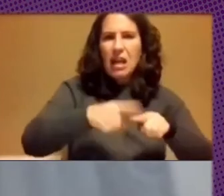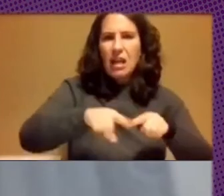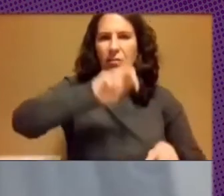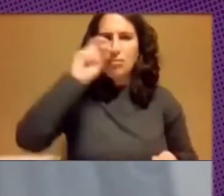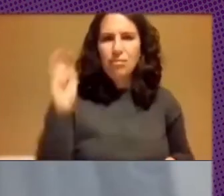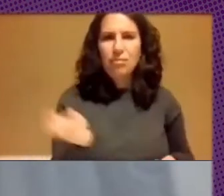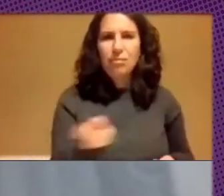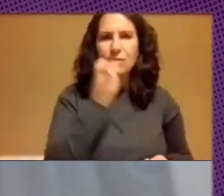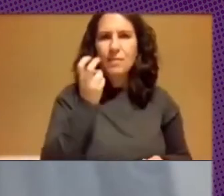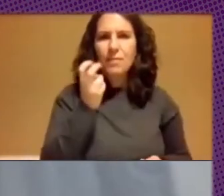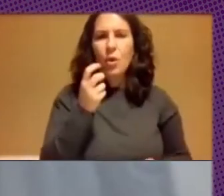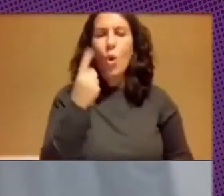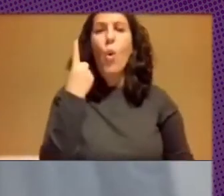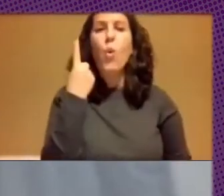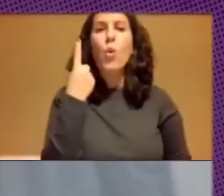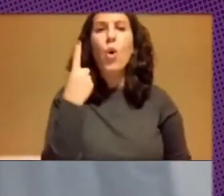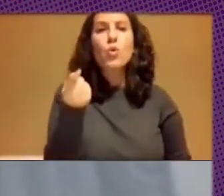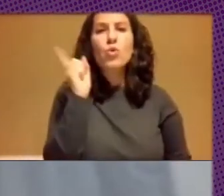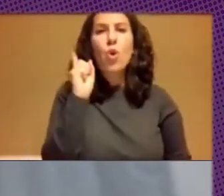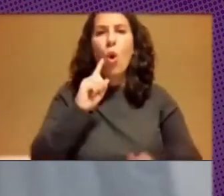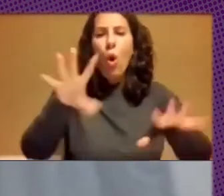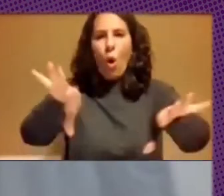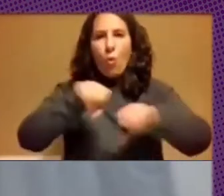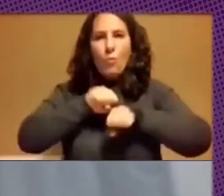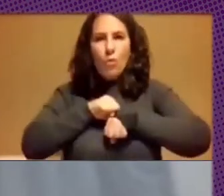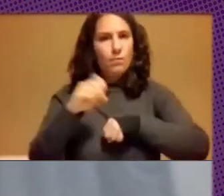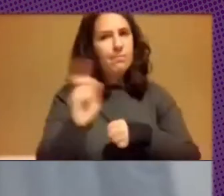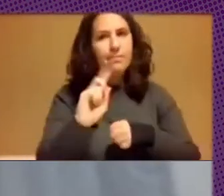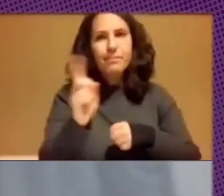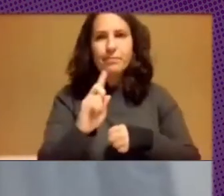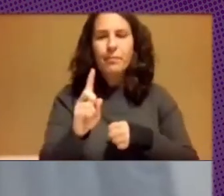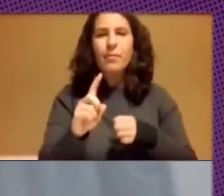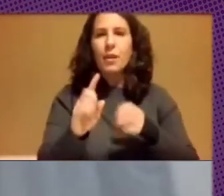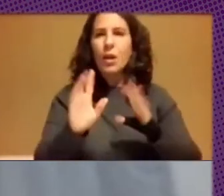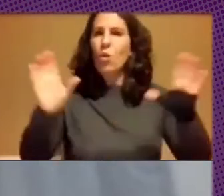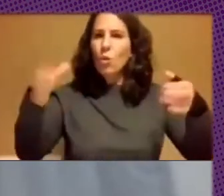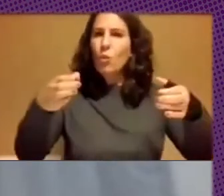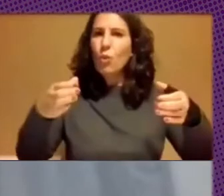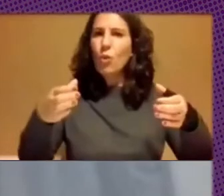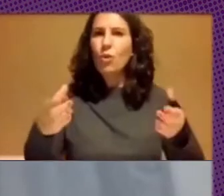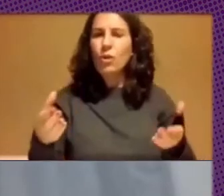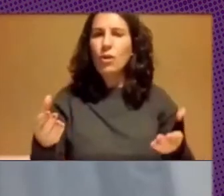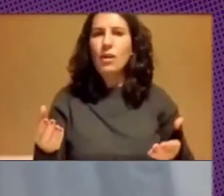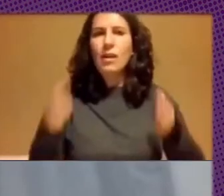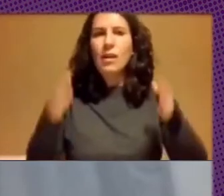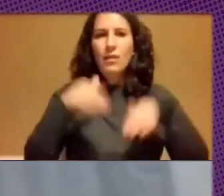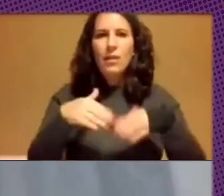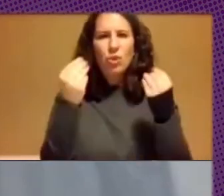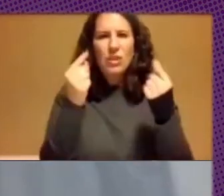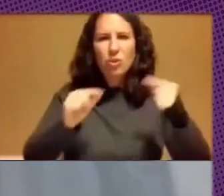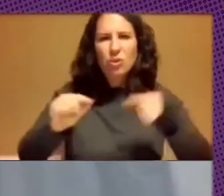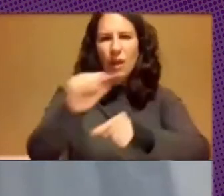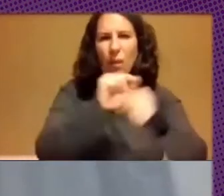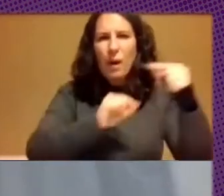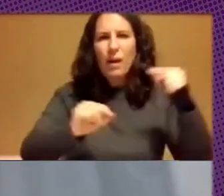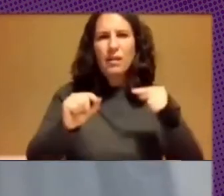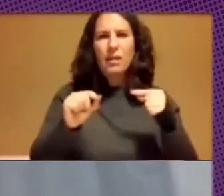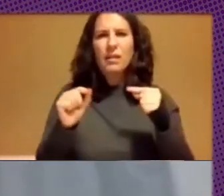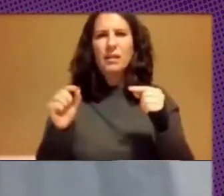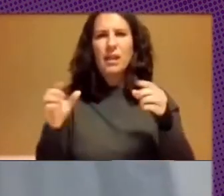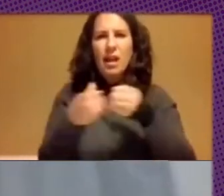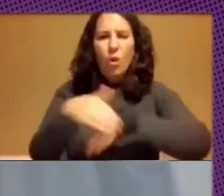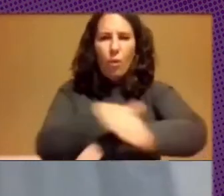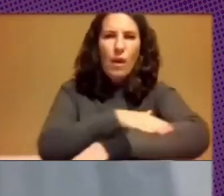no era uno solo que monolcoholizado, sino que éramos una cantidad, íbamos a un montón de debates de gobierno, de